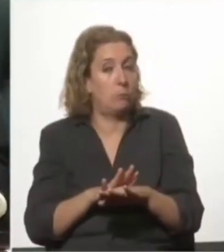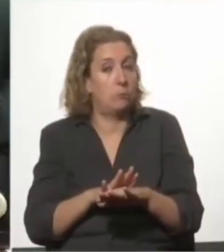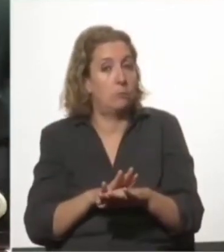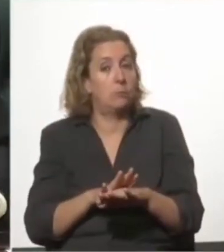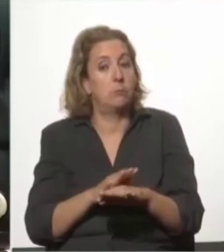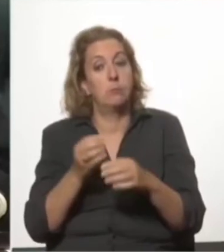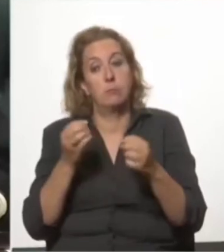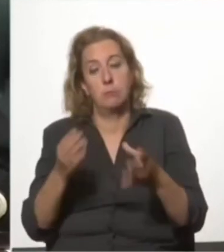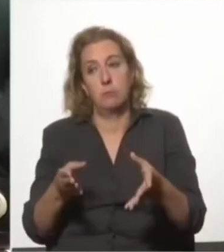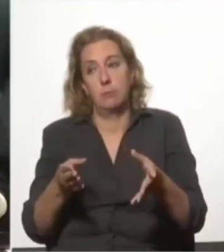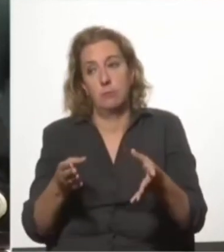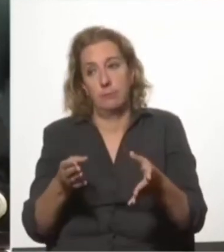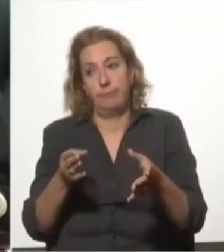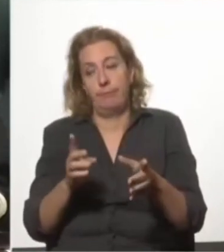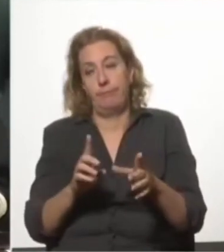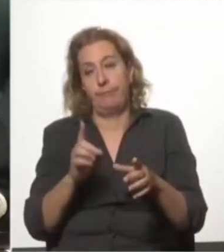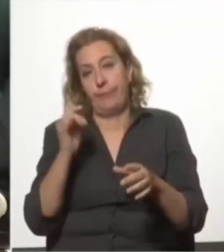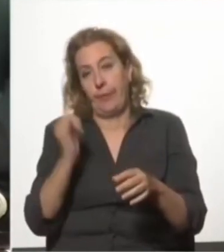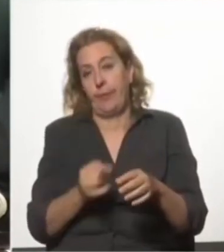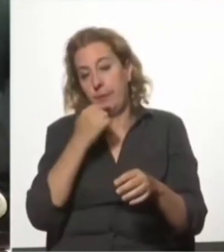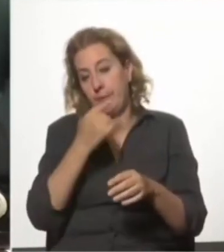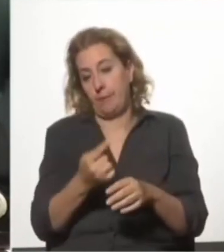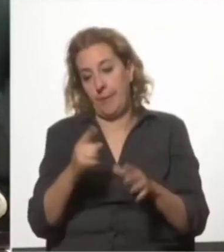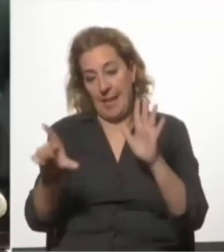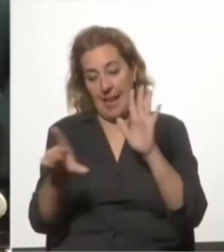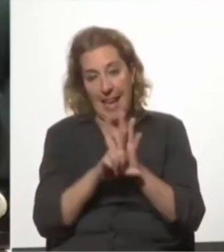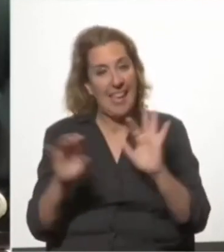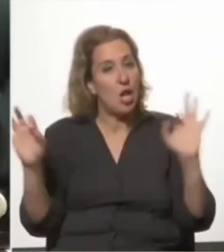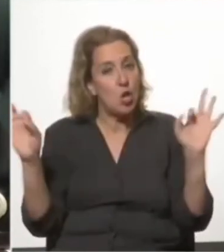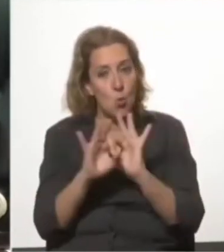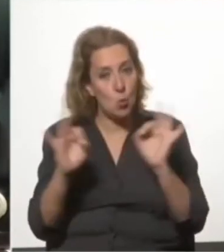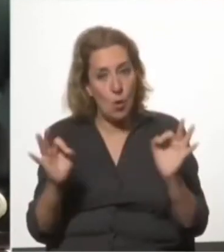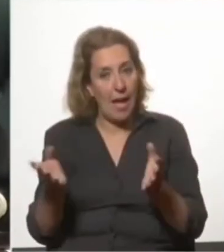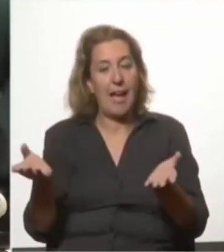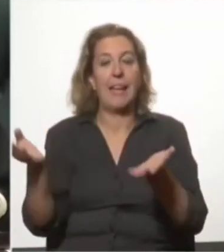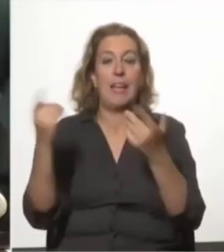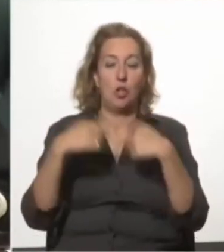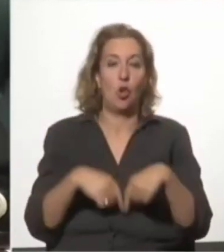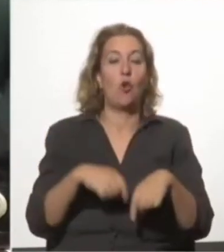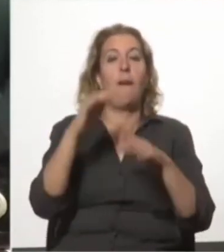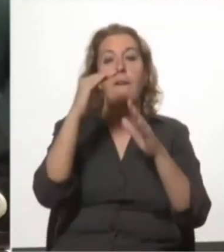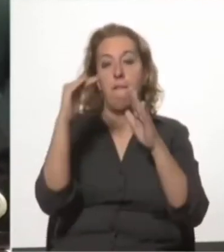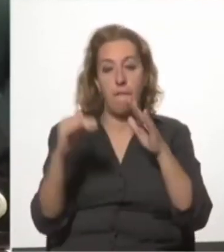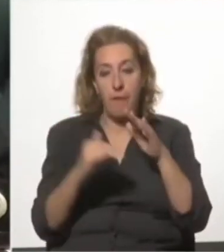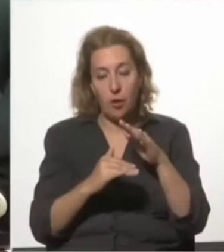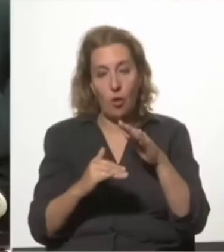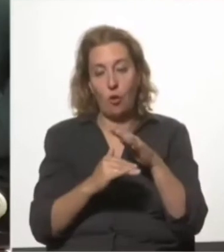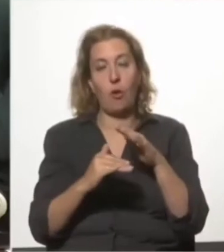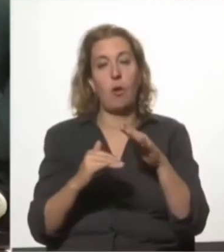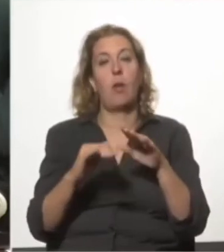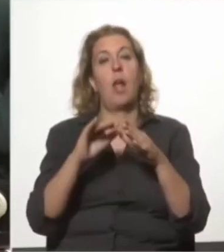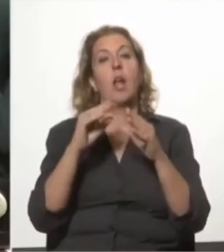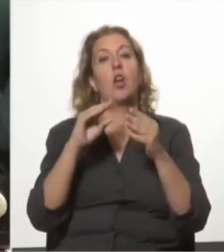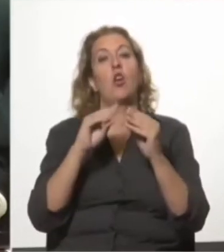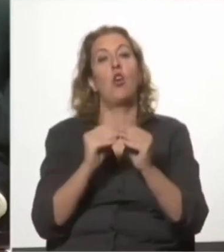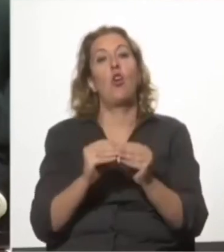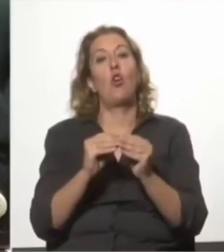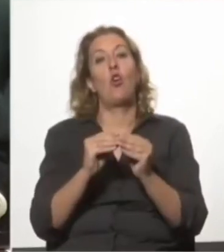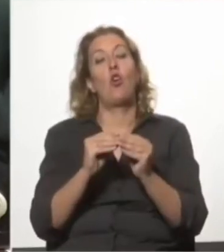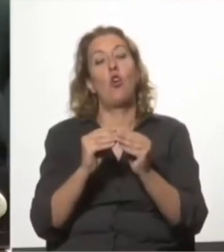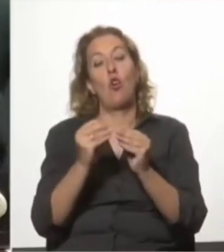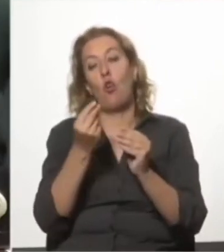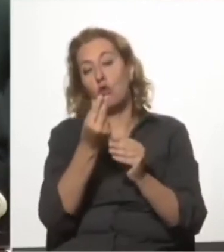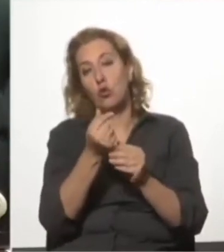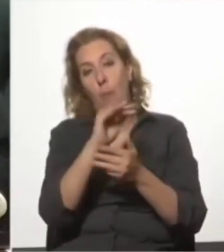Porque si decimos, si la ley dice, en ningún caso el retorno podrá ser inferior al costo promedio de la deuda pública del Estado y la empresa